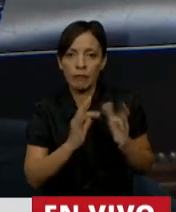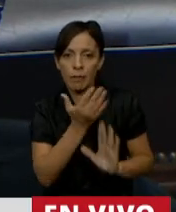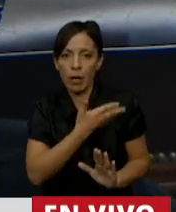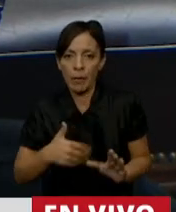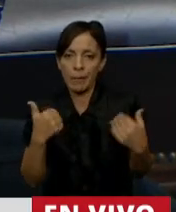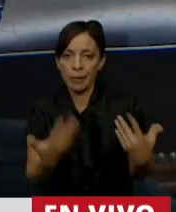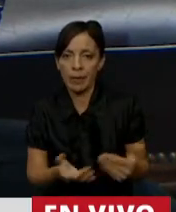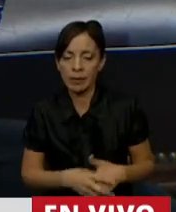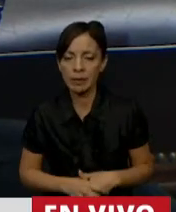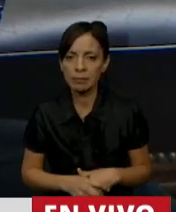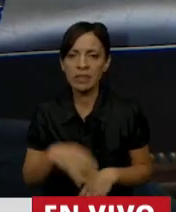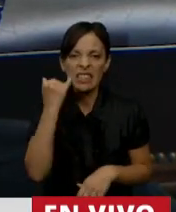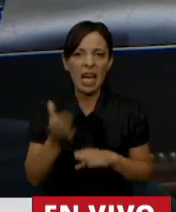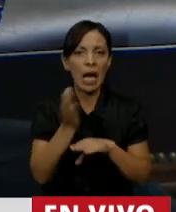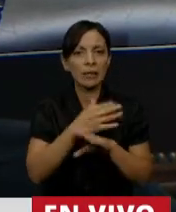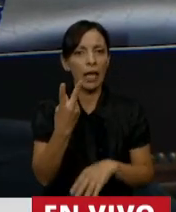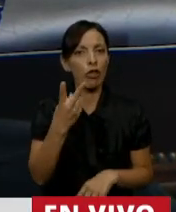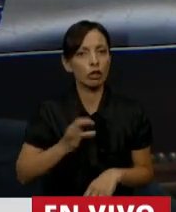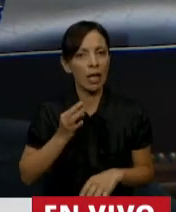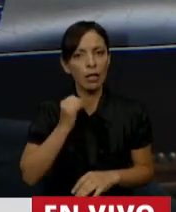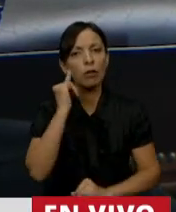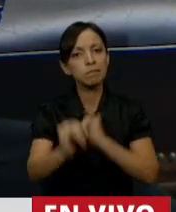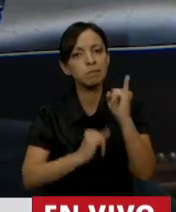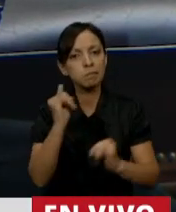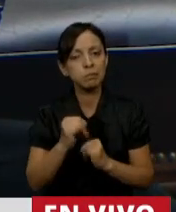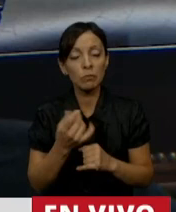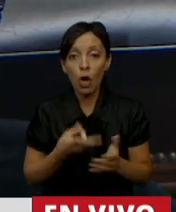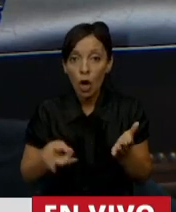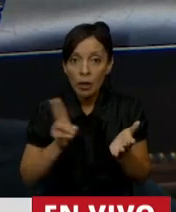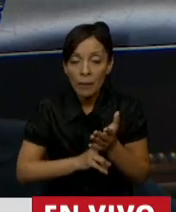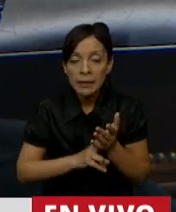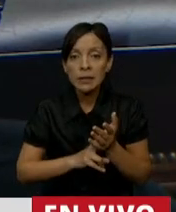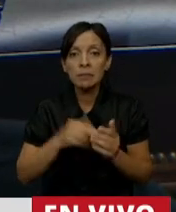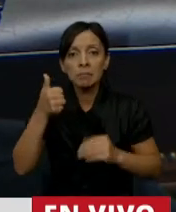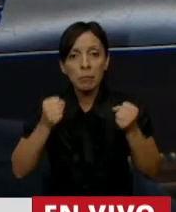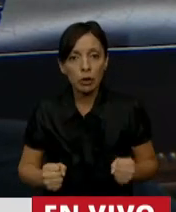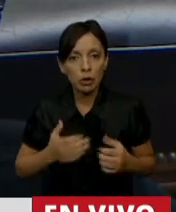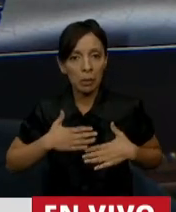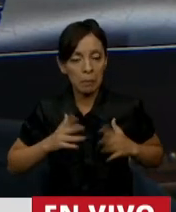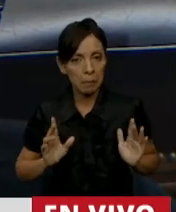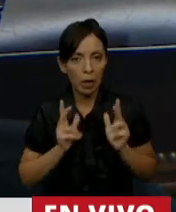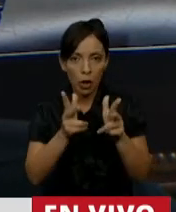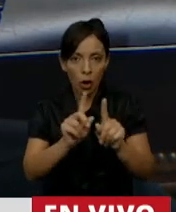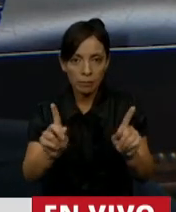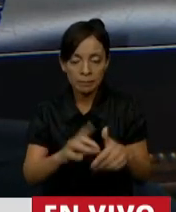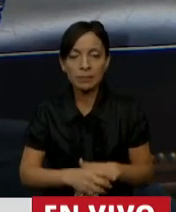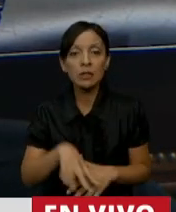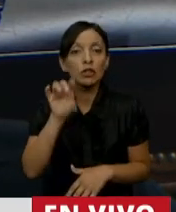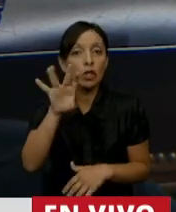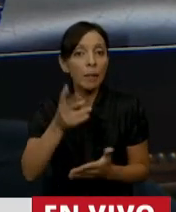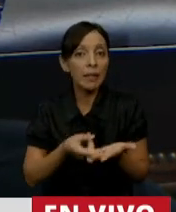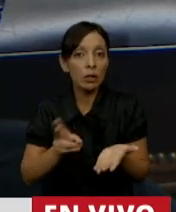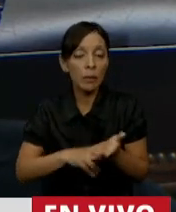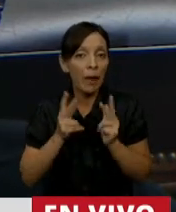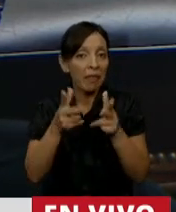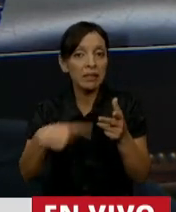otra parte, mi posición la hice muy clara hace 2 años. No voy a fundamentar mi posición, voy a decir simplemente, otra vez,